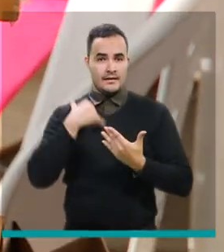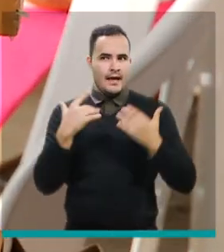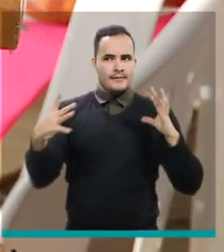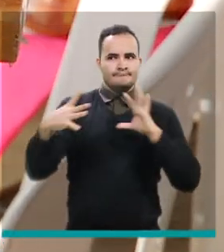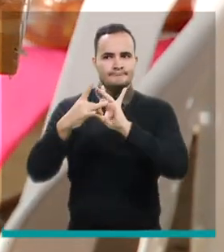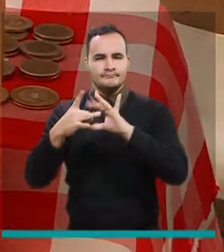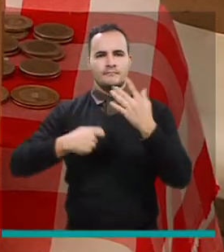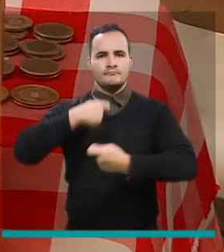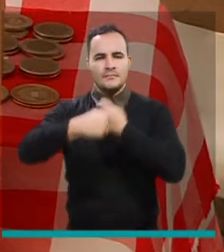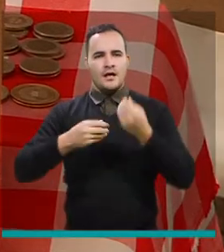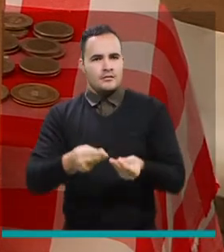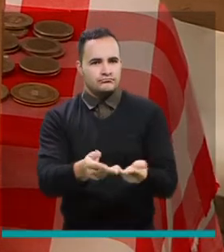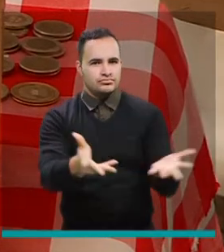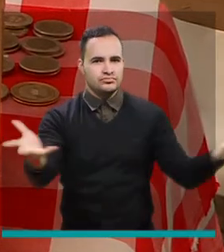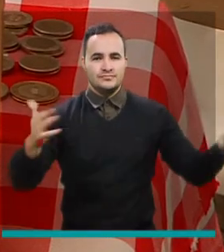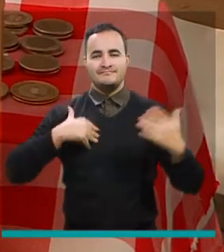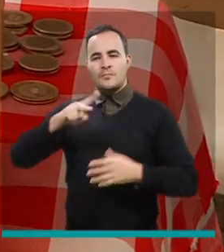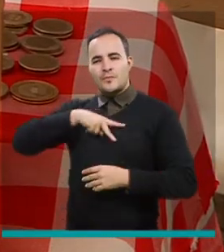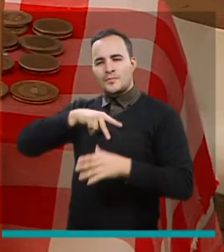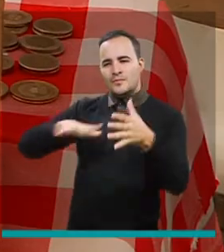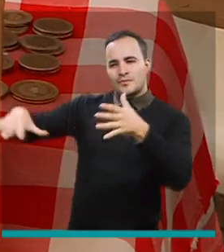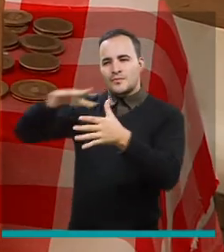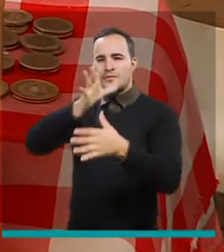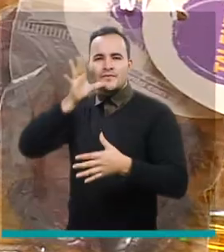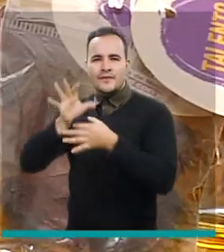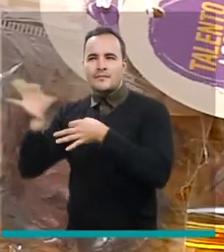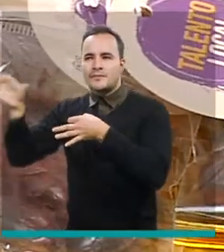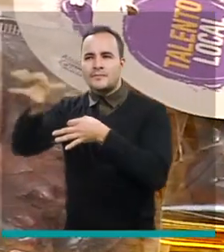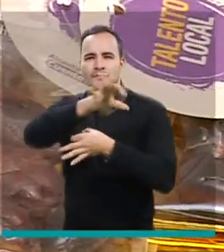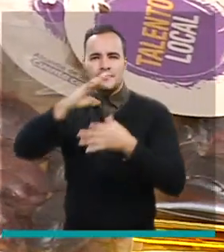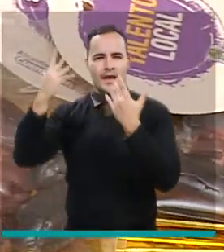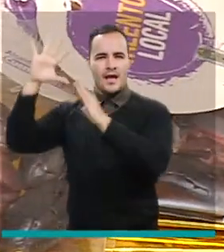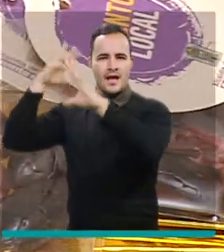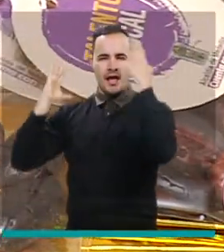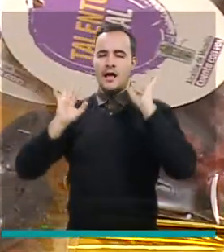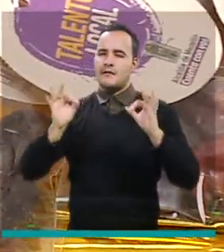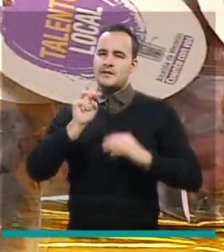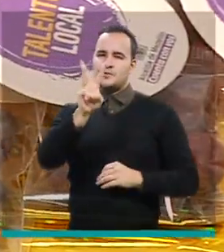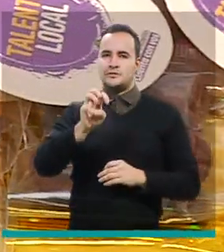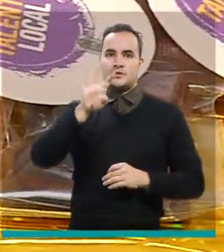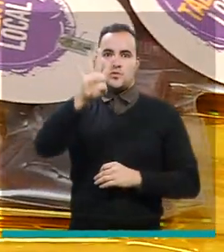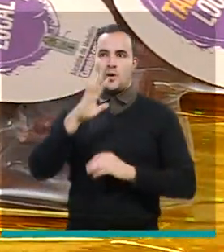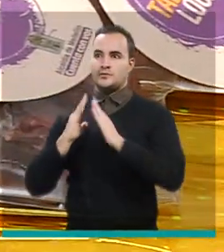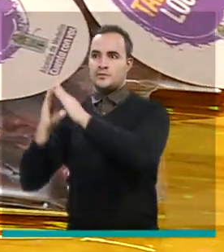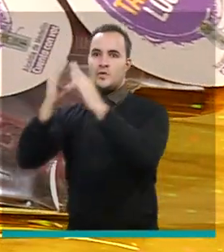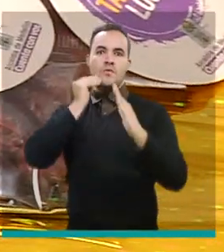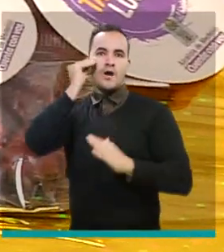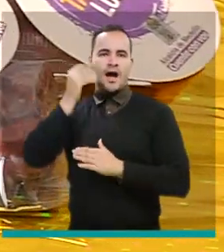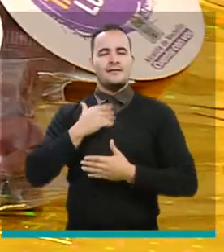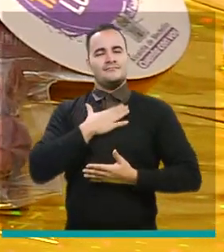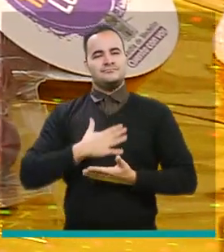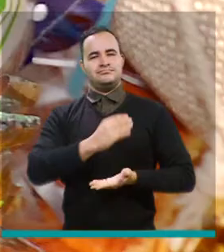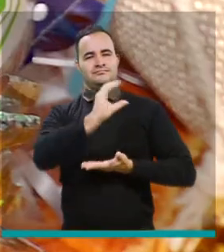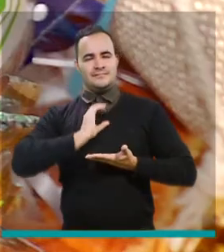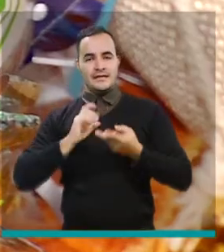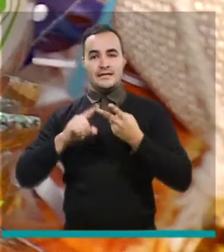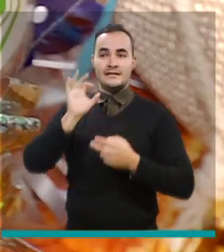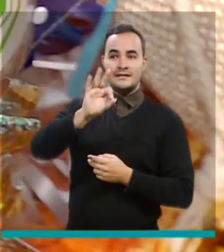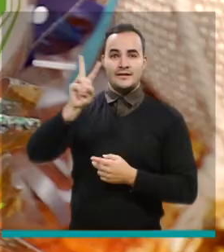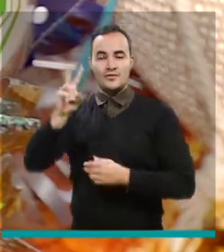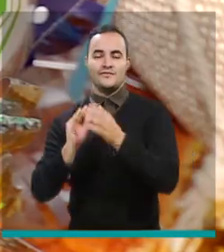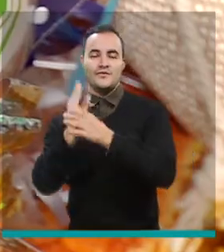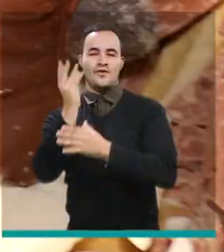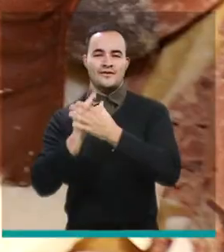canales de comercialización para los alimentos cultivados en los corregimientos beneficiará a 84 familias campesinas y 32